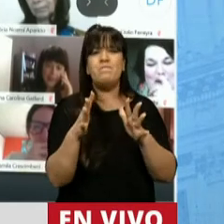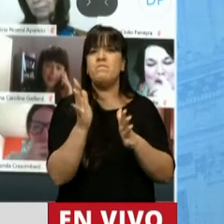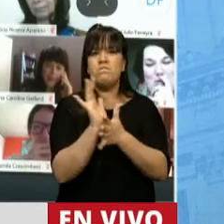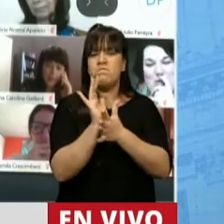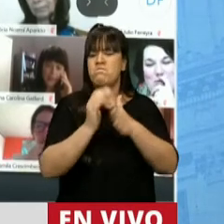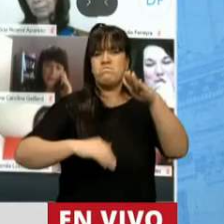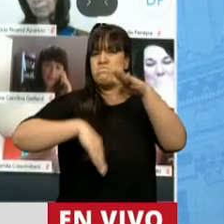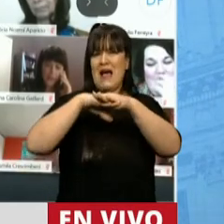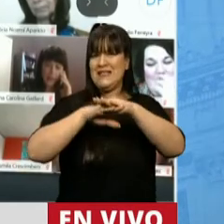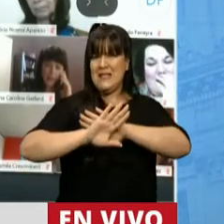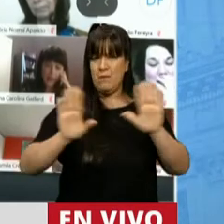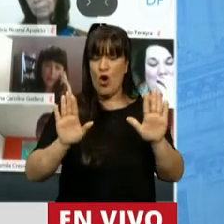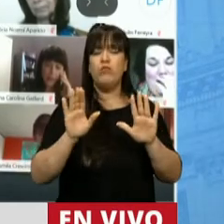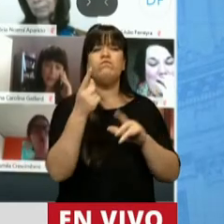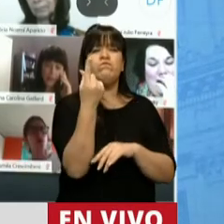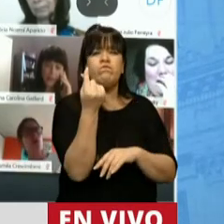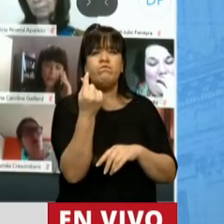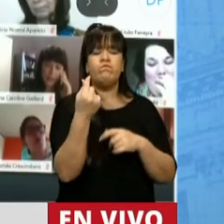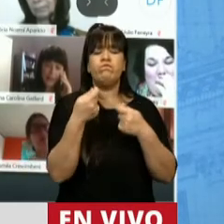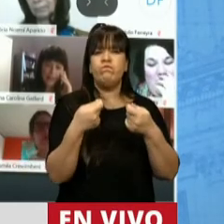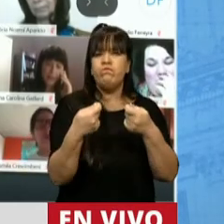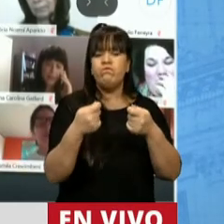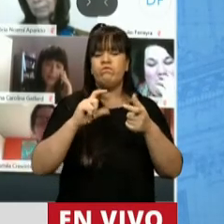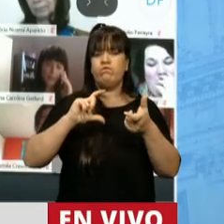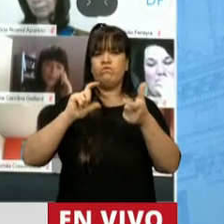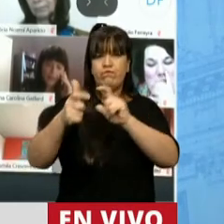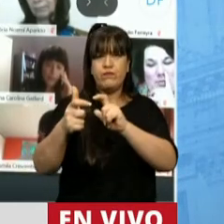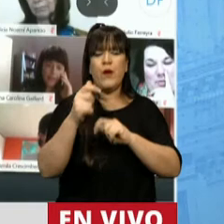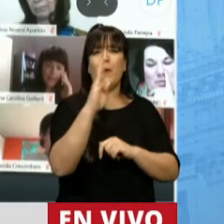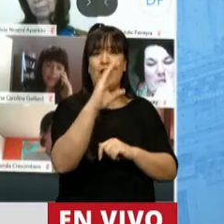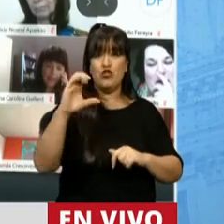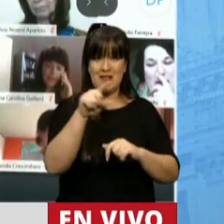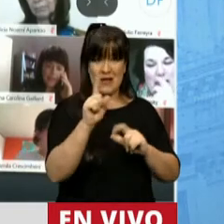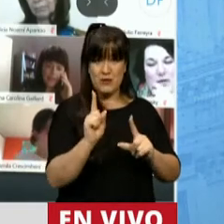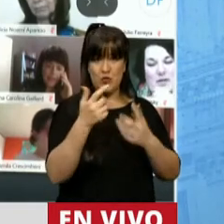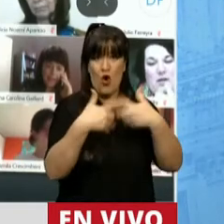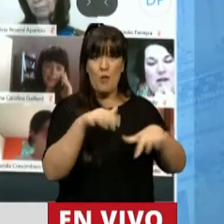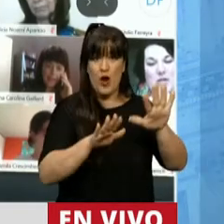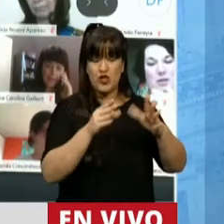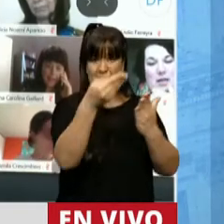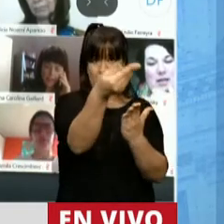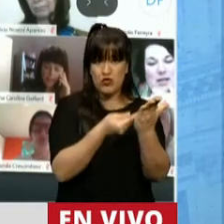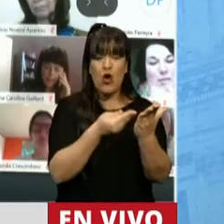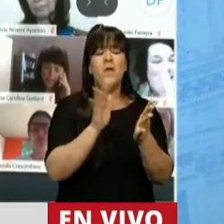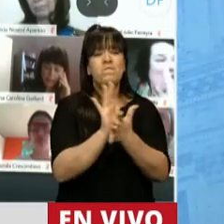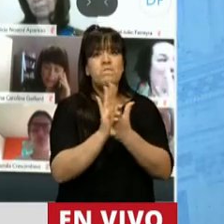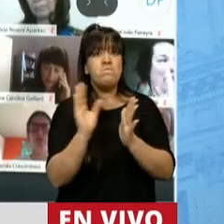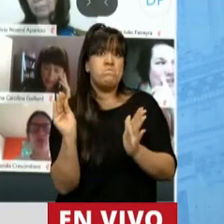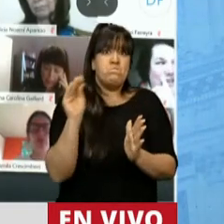máximo permitido. El monto estimado de transferencia de utilidades del Banco Central en el proyecto, que se incrementa en 1